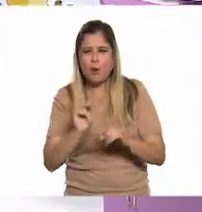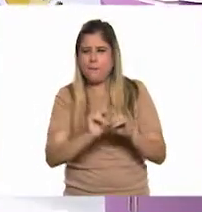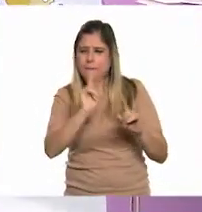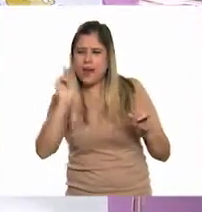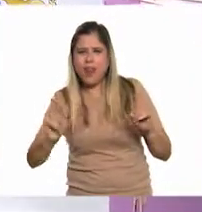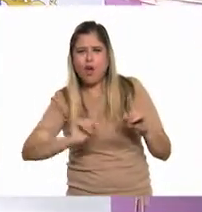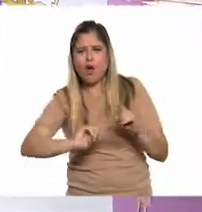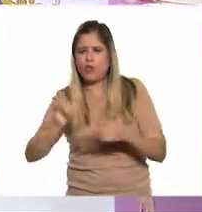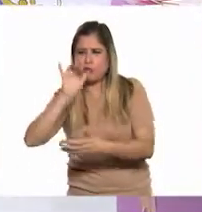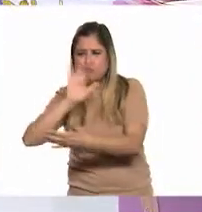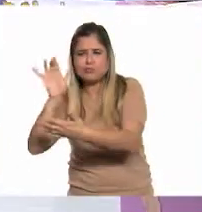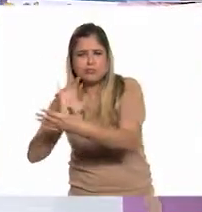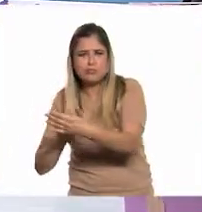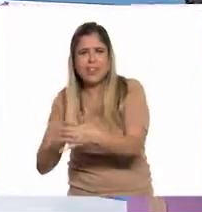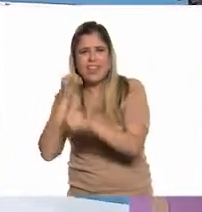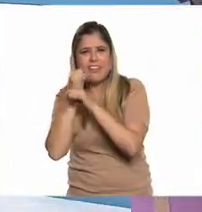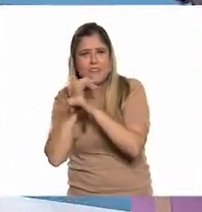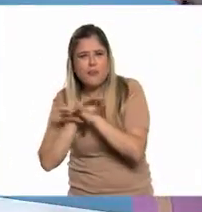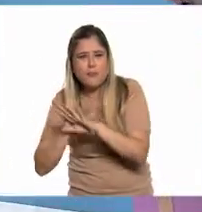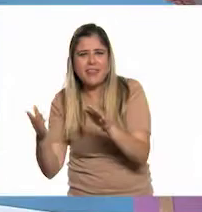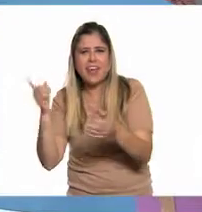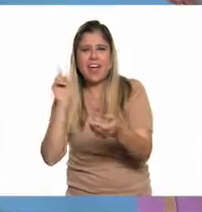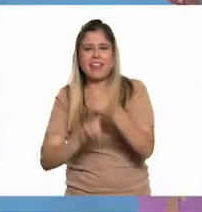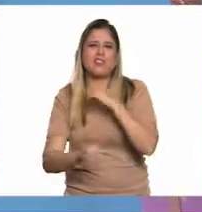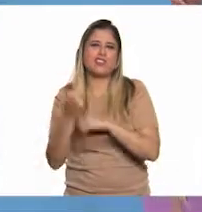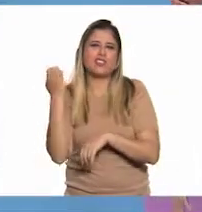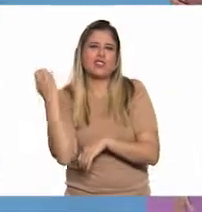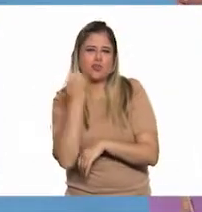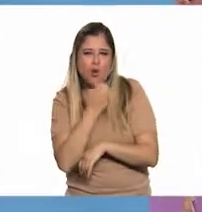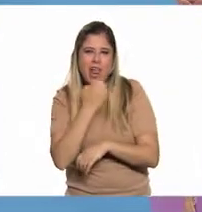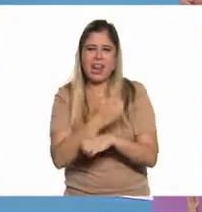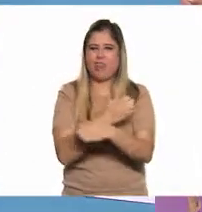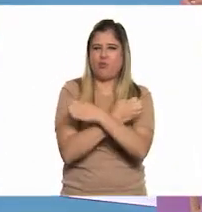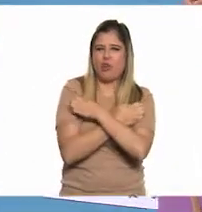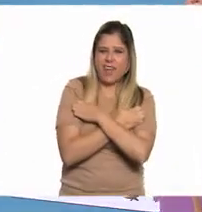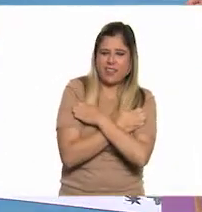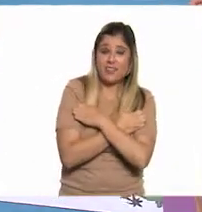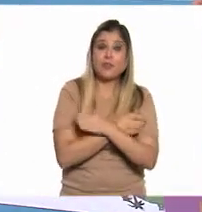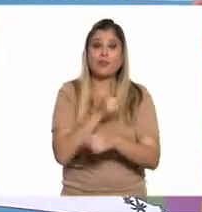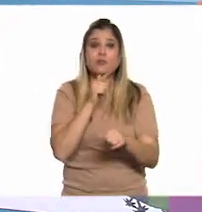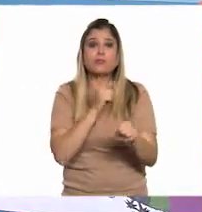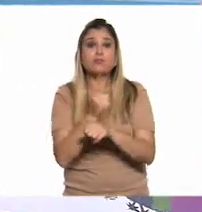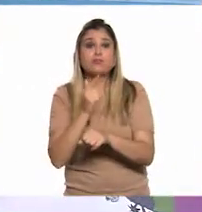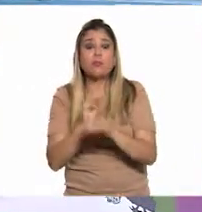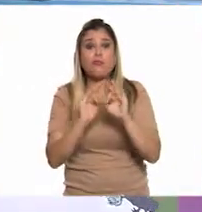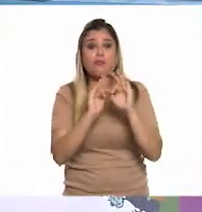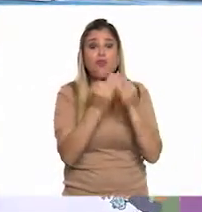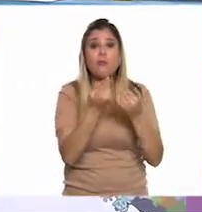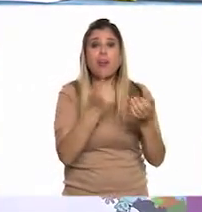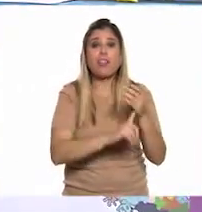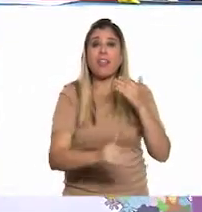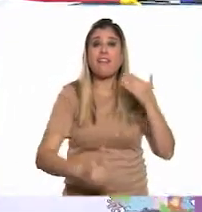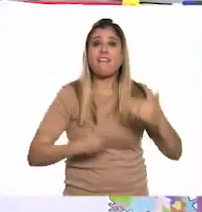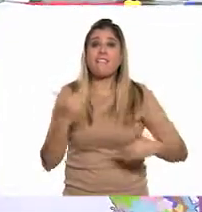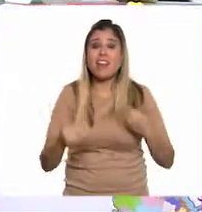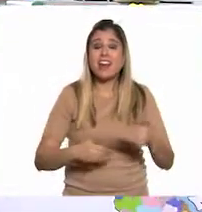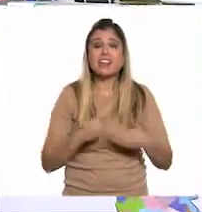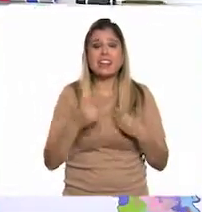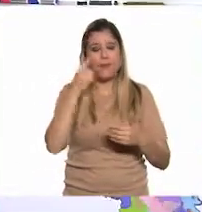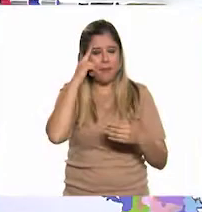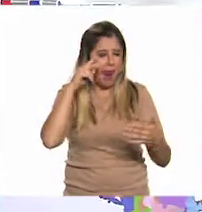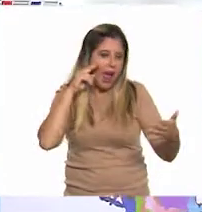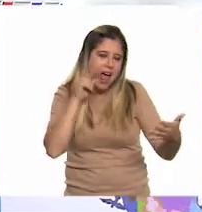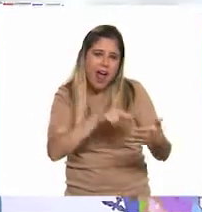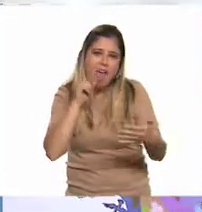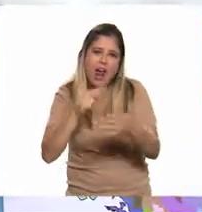otros textos informativos de contenido académico y descubrimos que son una forma divertida y amena de acercarnos